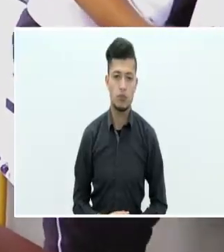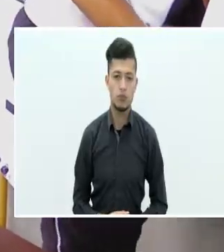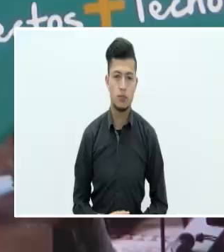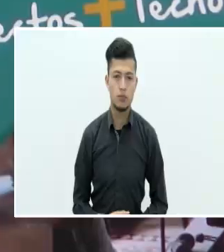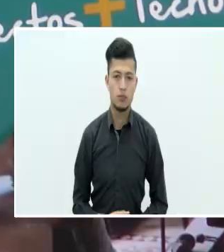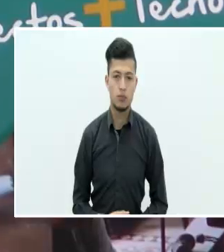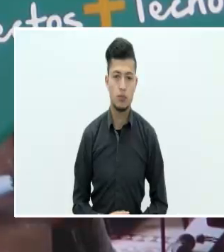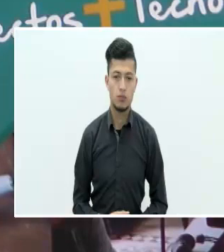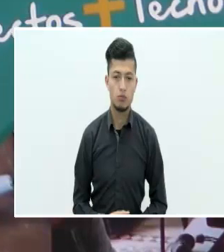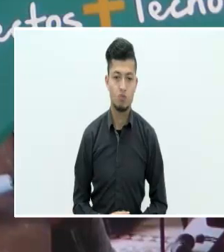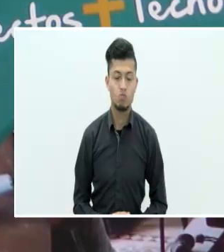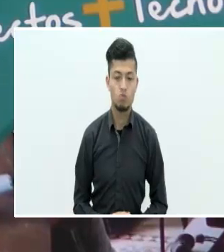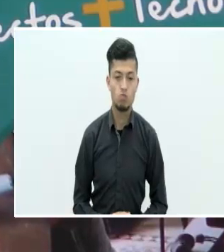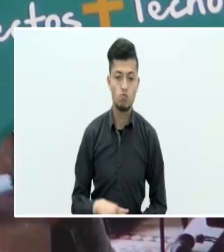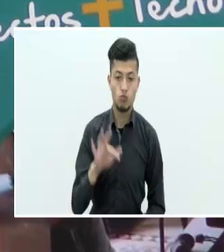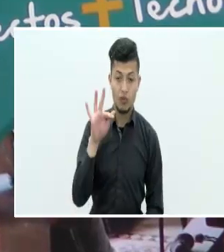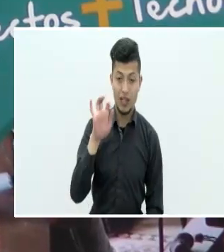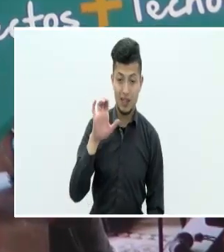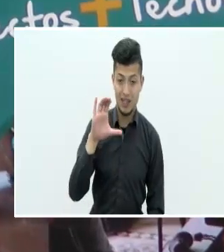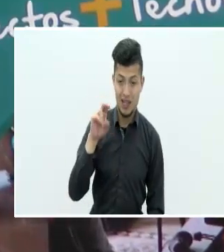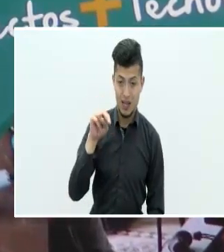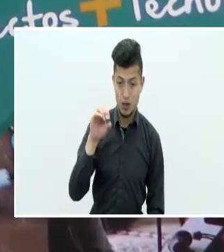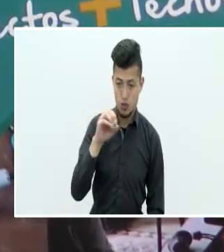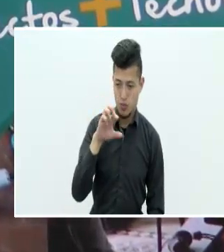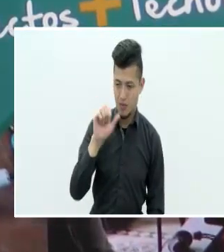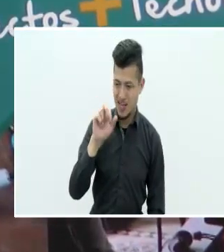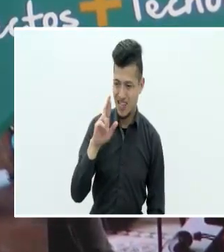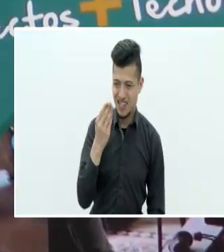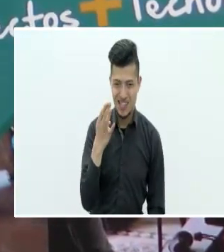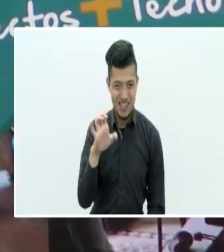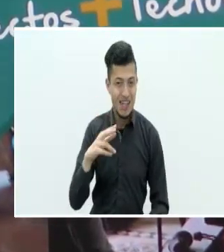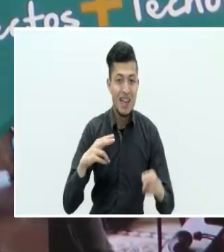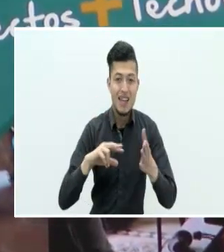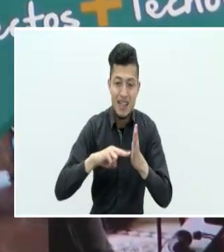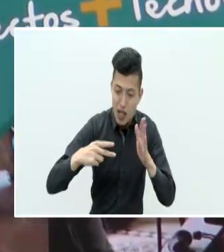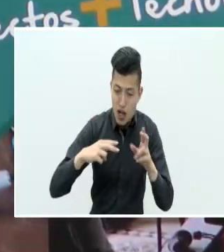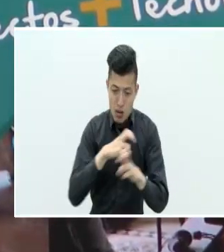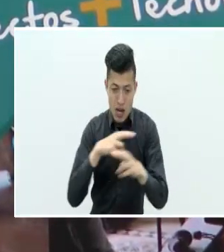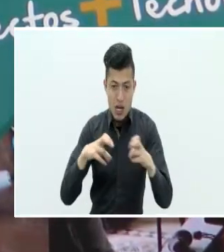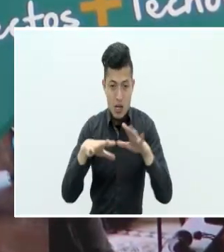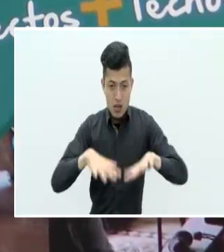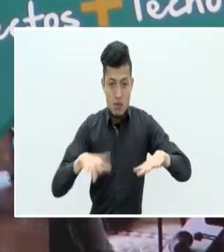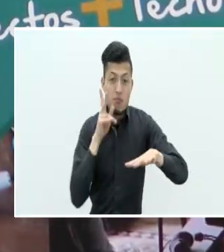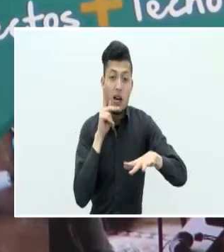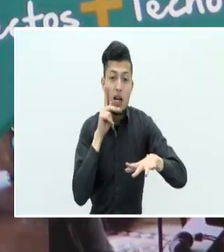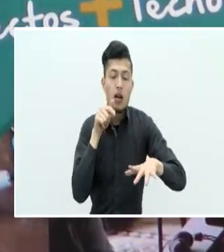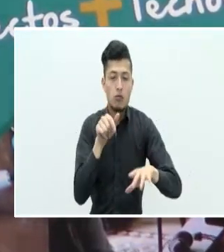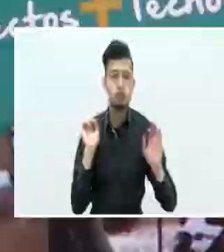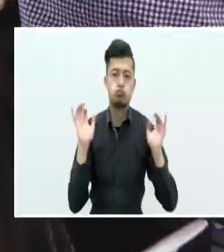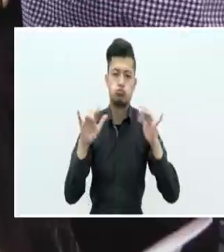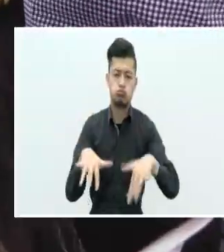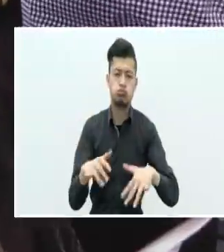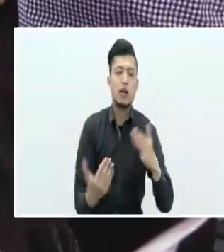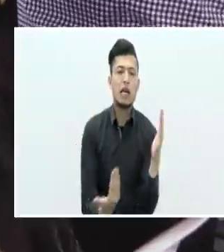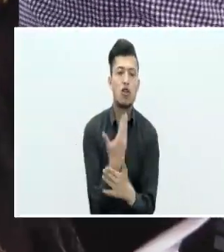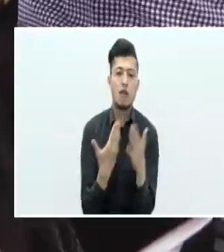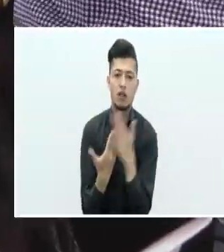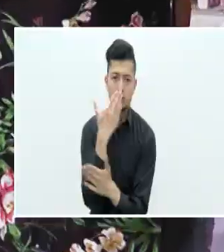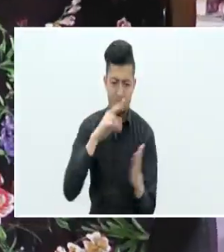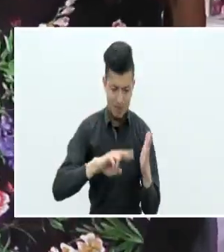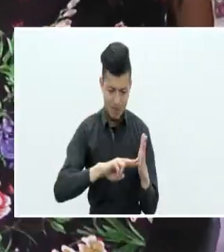Tecnoparque de Novo Pereira y Cenova del Centro de Atención Sector Agropecuario realizó el evento de divulgación tecnológica Idealo,